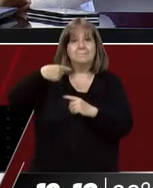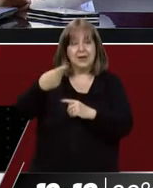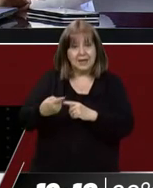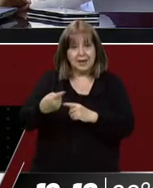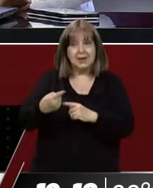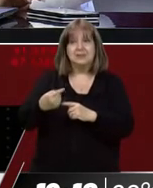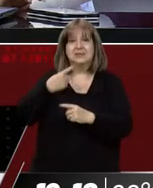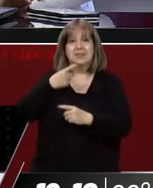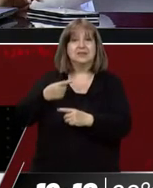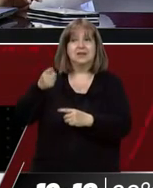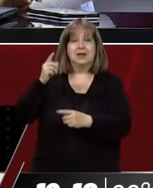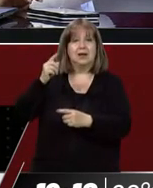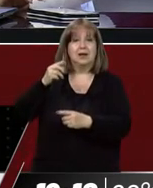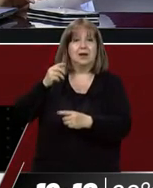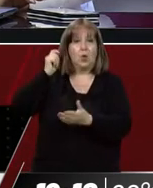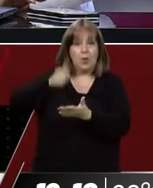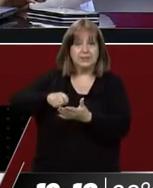detenidos Lobos y Gros?